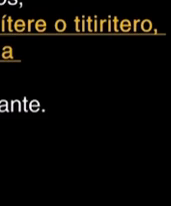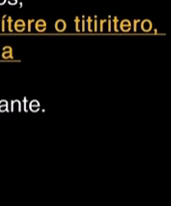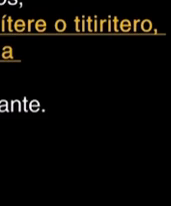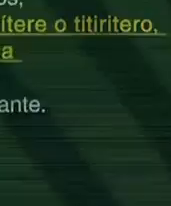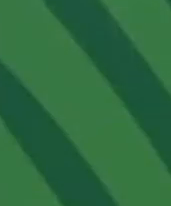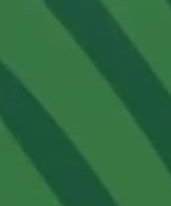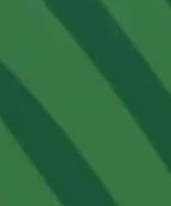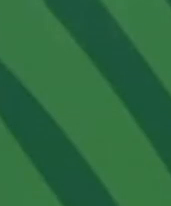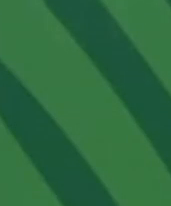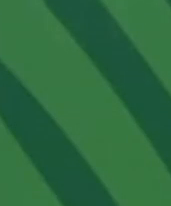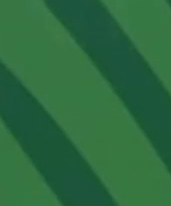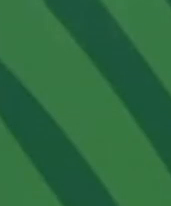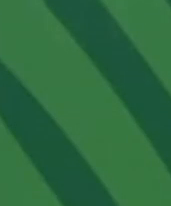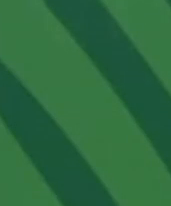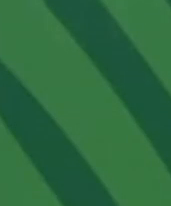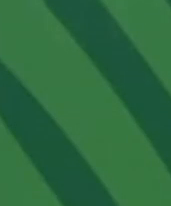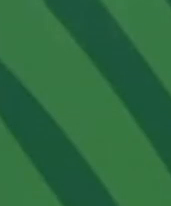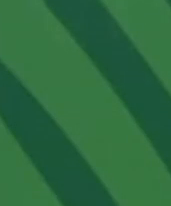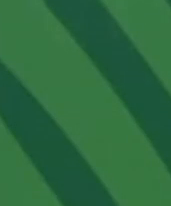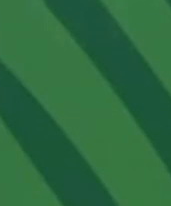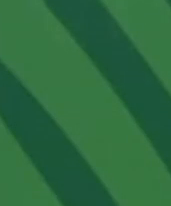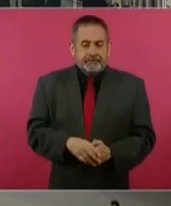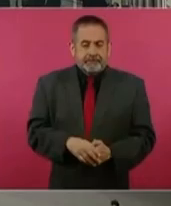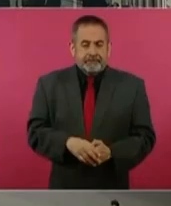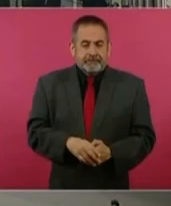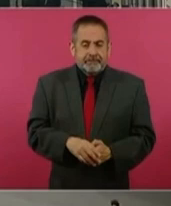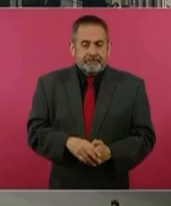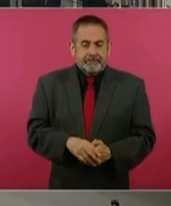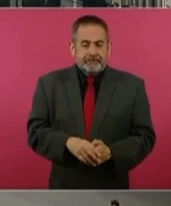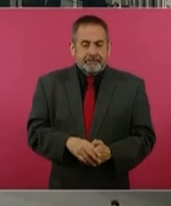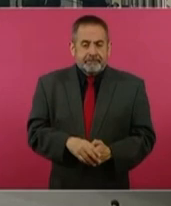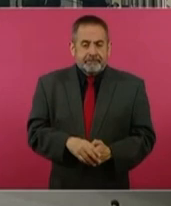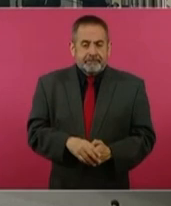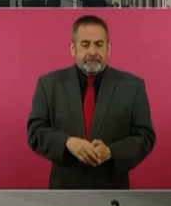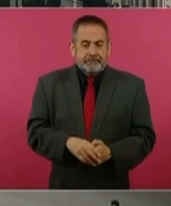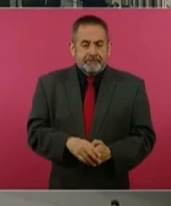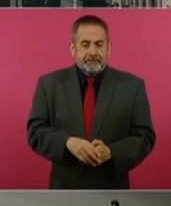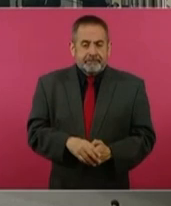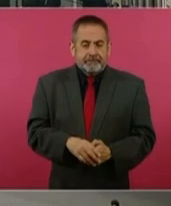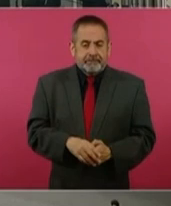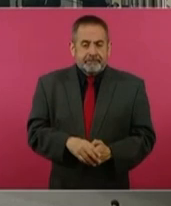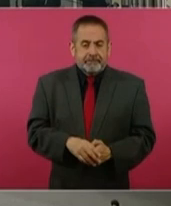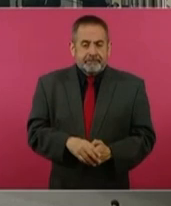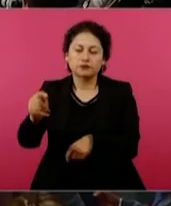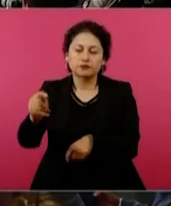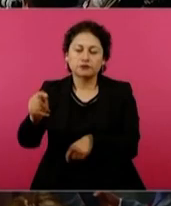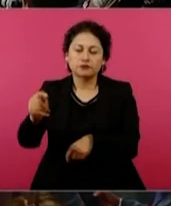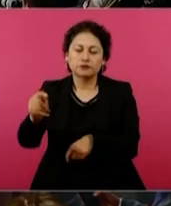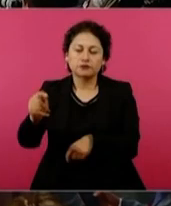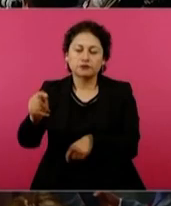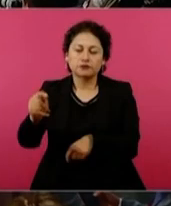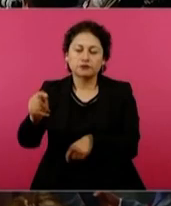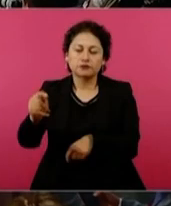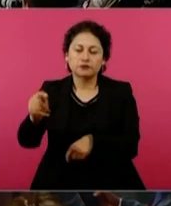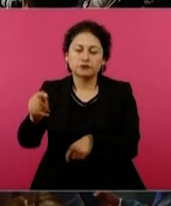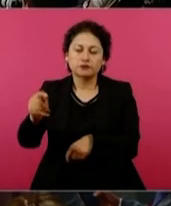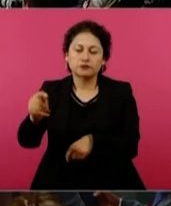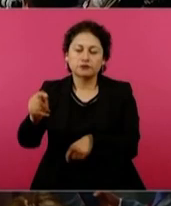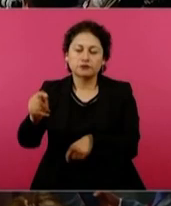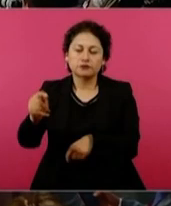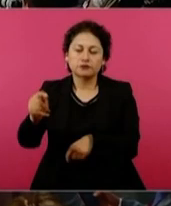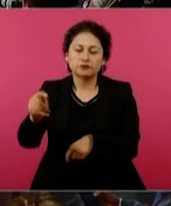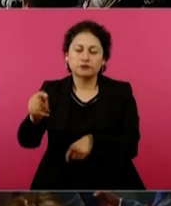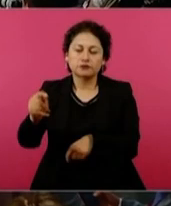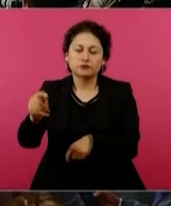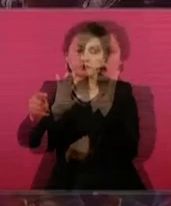denunciante. El pasado 3 de agosto, el Tribunal Electoral cambia su criterio sin tomar en cuenta sentencias similares y pretende sancionar al